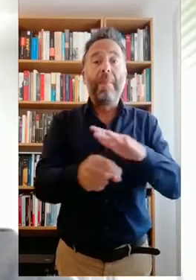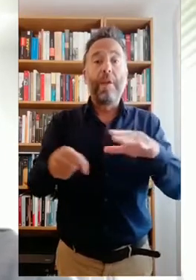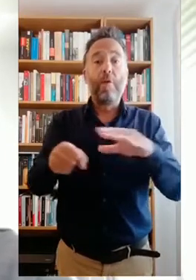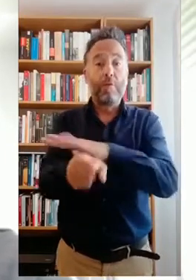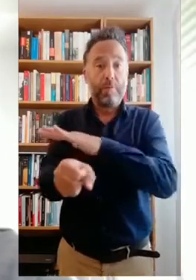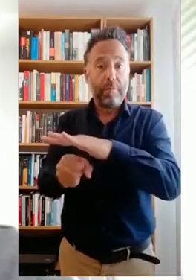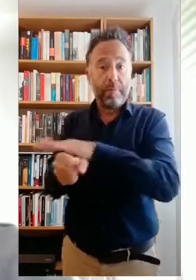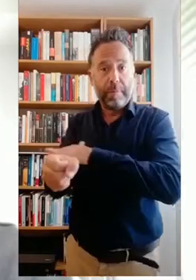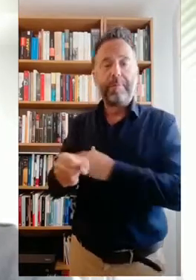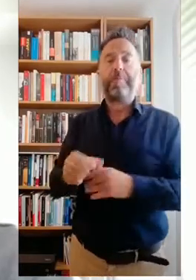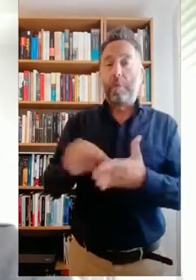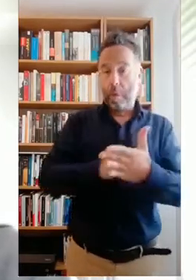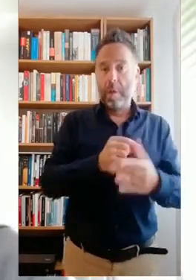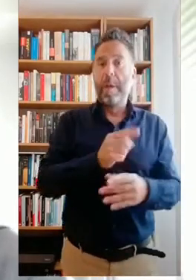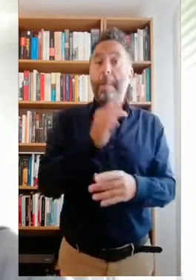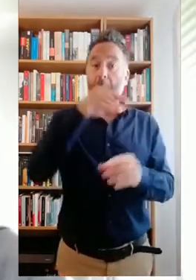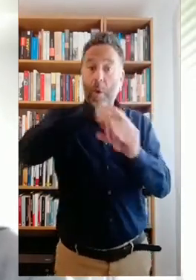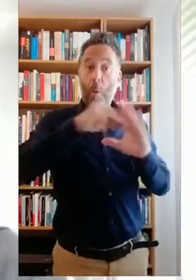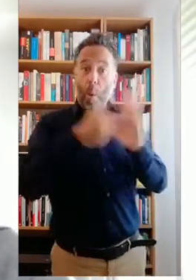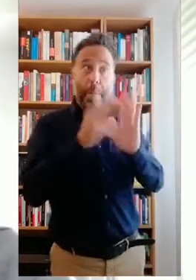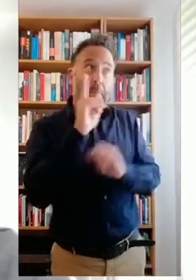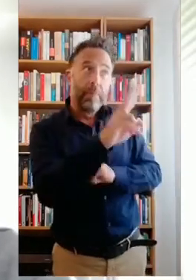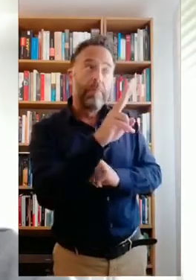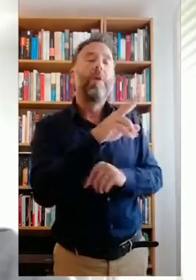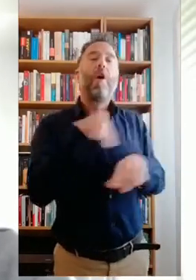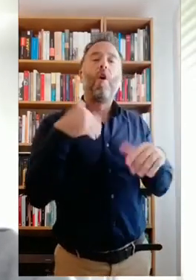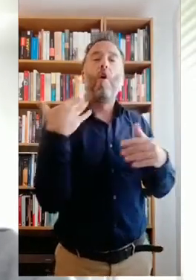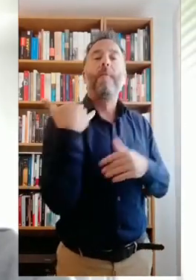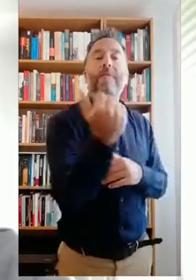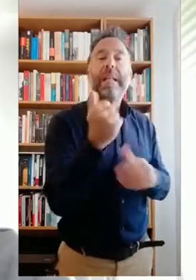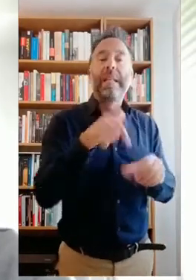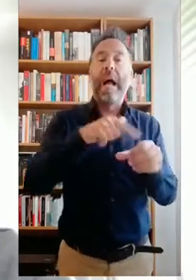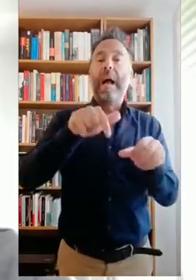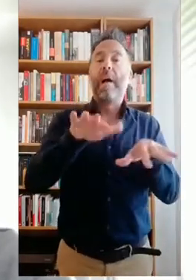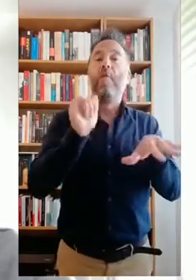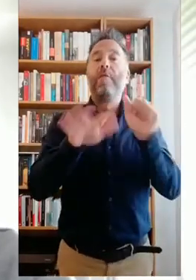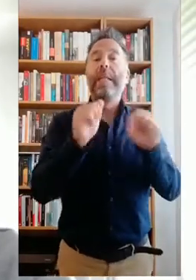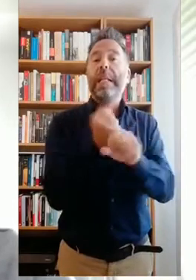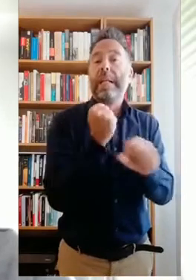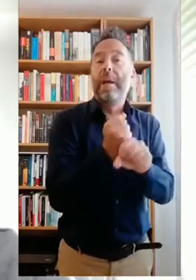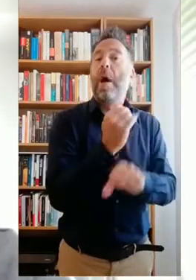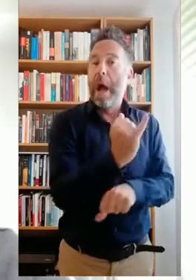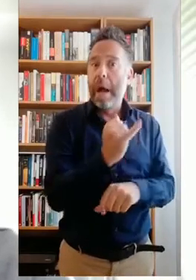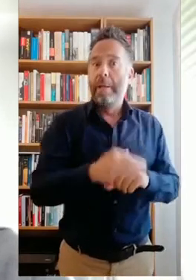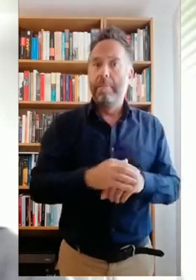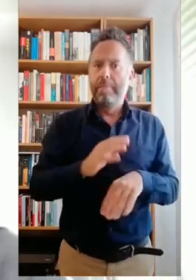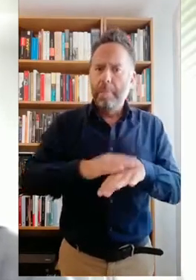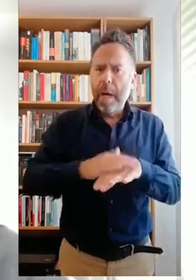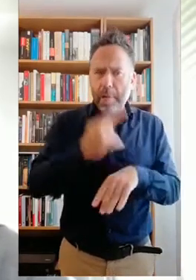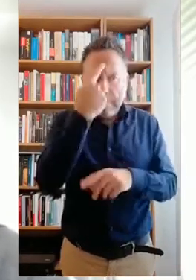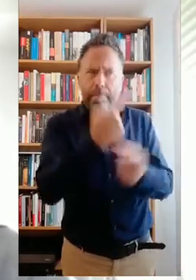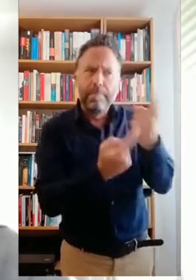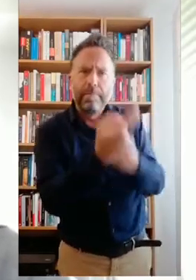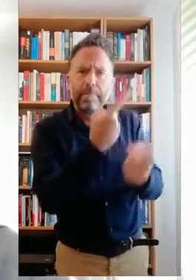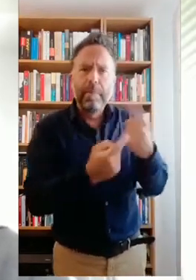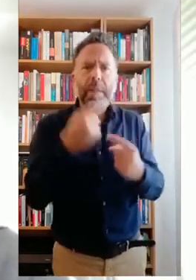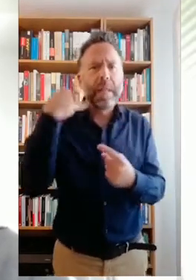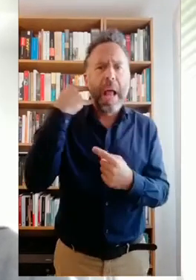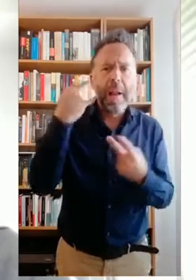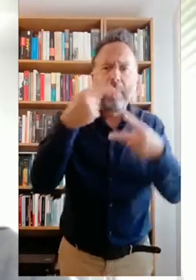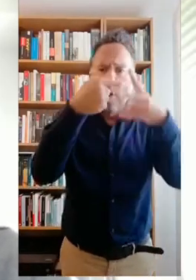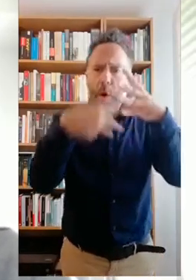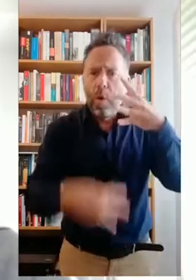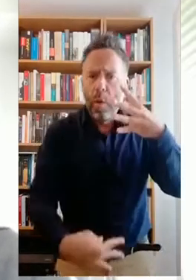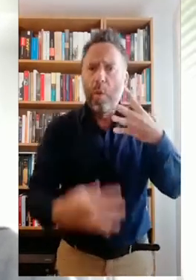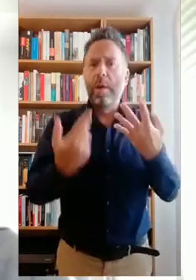sigue abierta y a través de su portal de empleo podréis ver cuáles son las ofertas laborales que están actualmente en activo. Para poder saber cuáles son